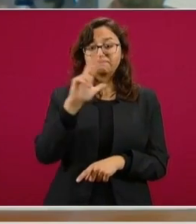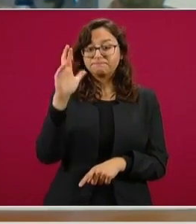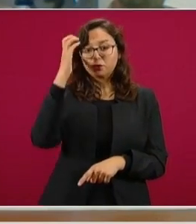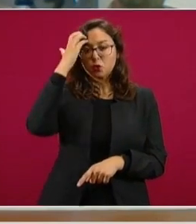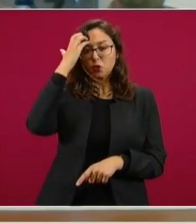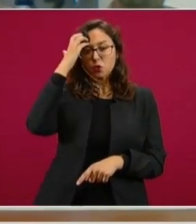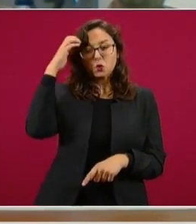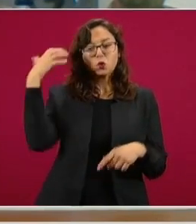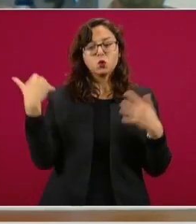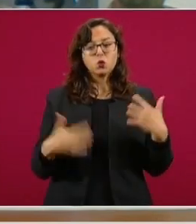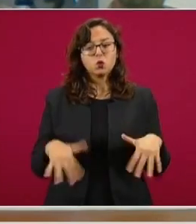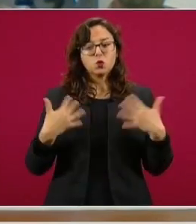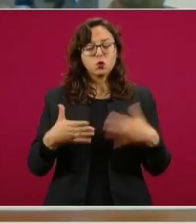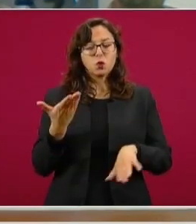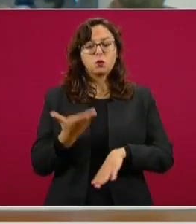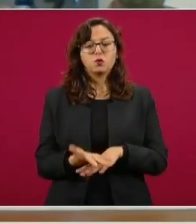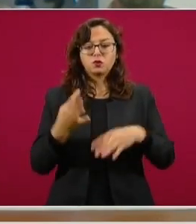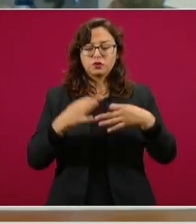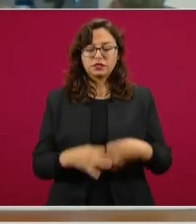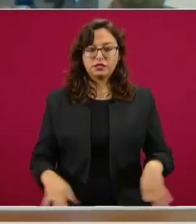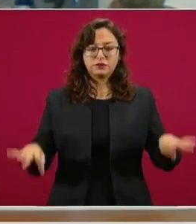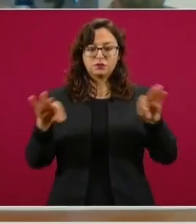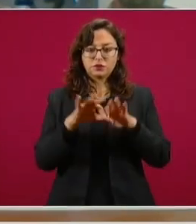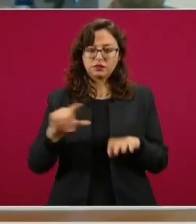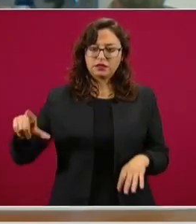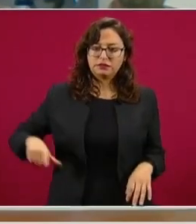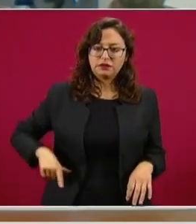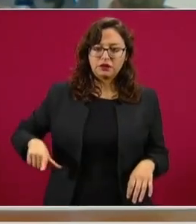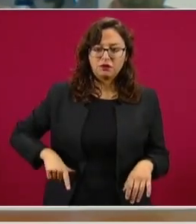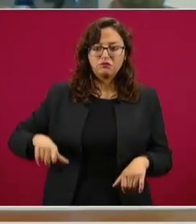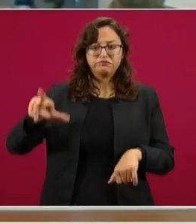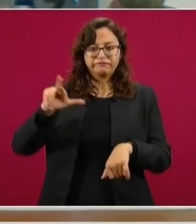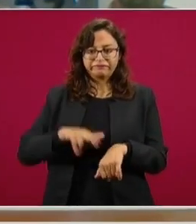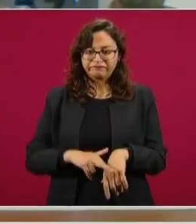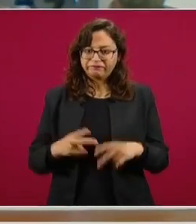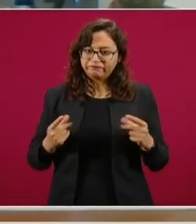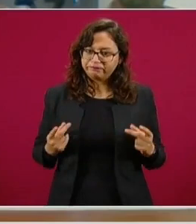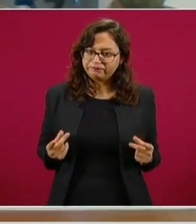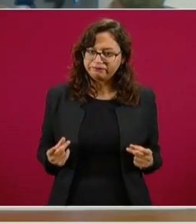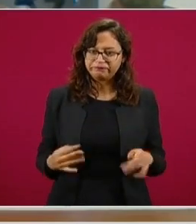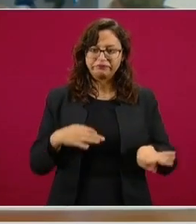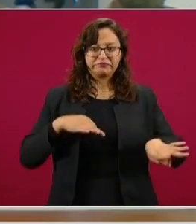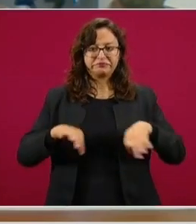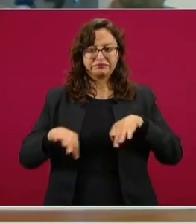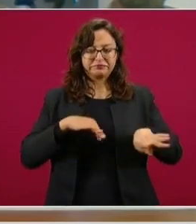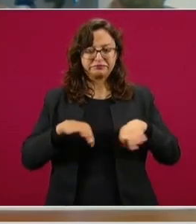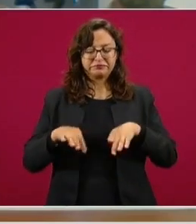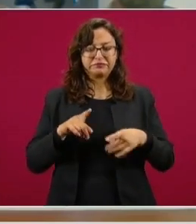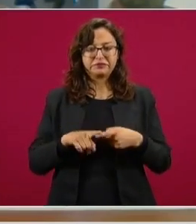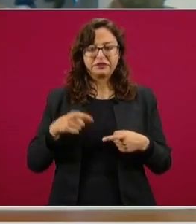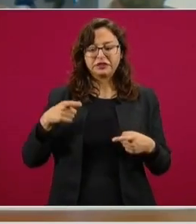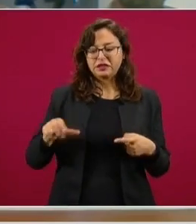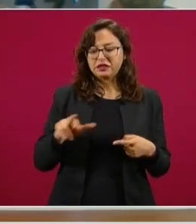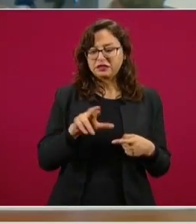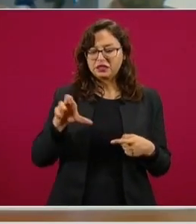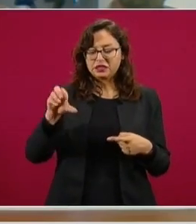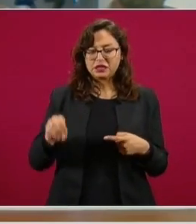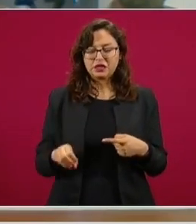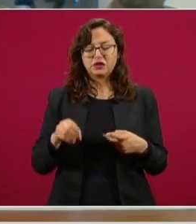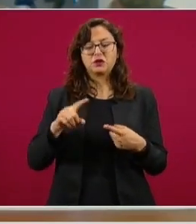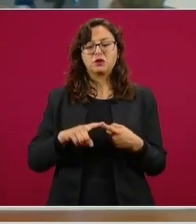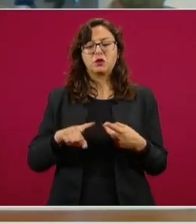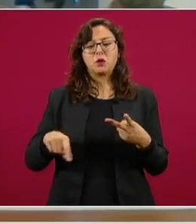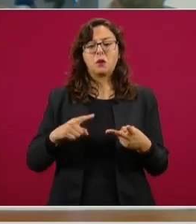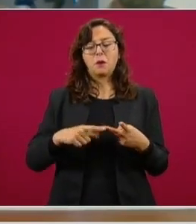importante que han realizado los señores gobernadores de Quintana Roo, Carlos Joaquín González, la